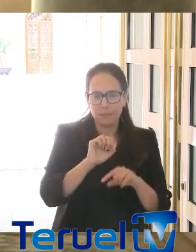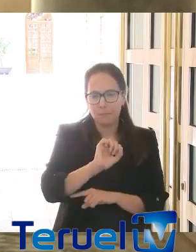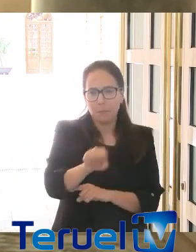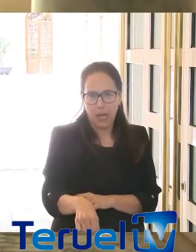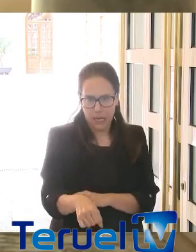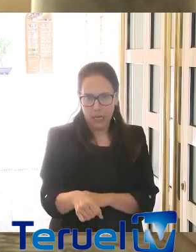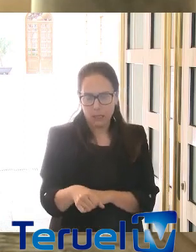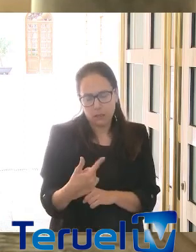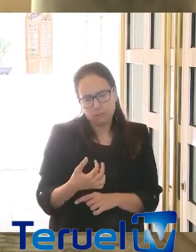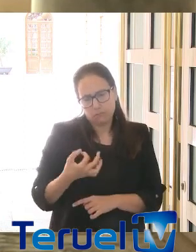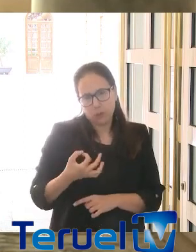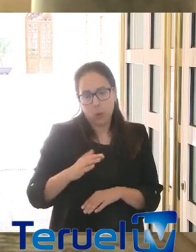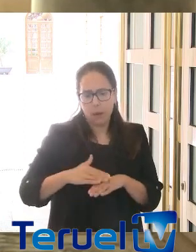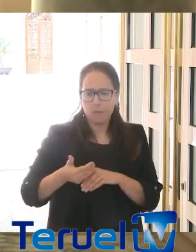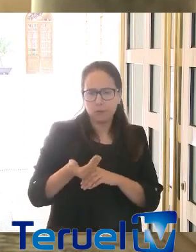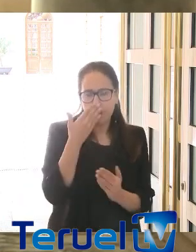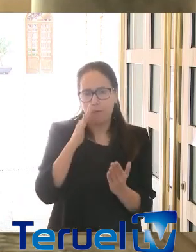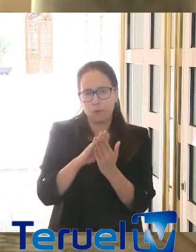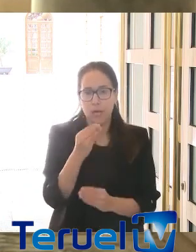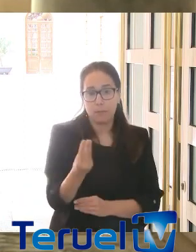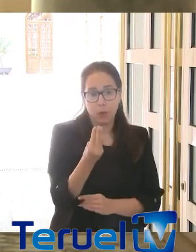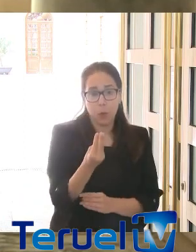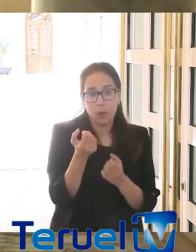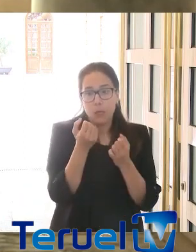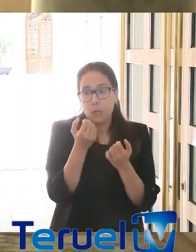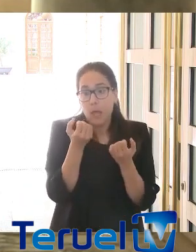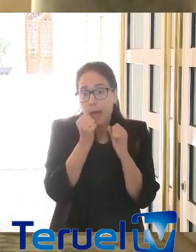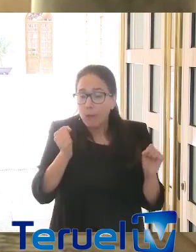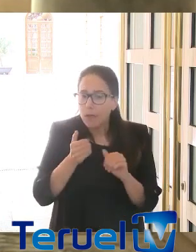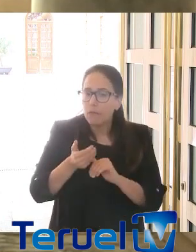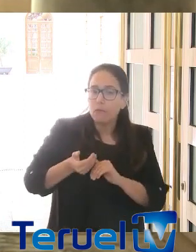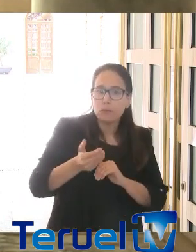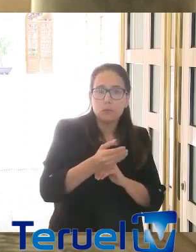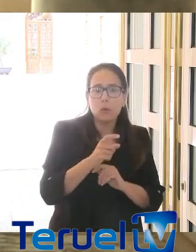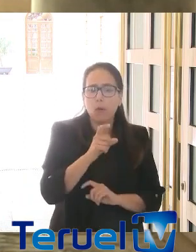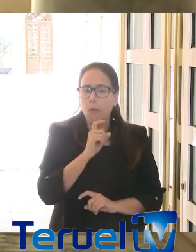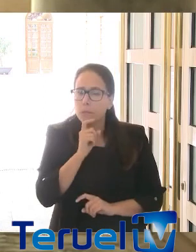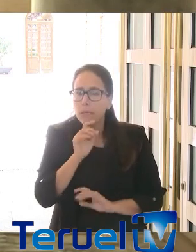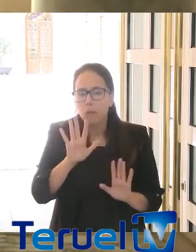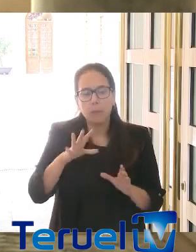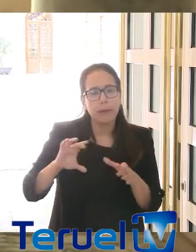un futuro que, queramos o no, va a ser difícil, va a ser complicado, pero juntos lo venceremos.